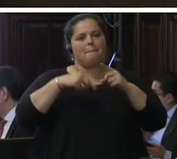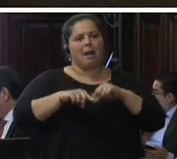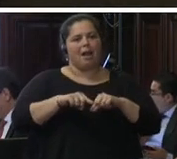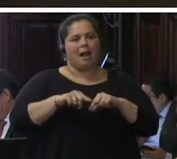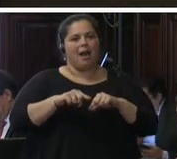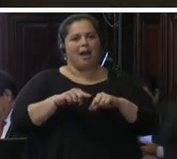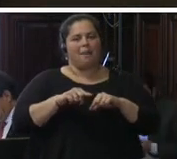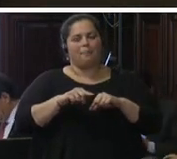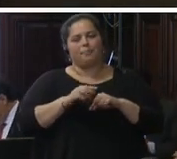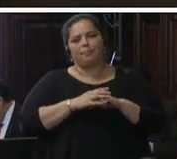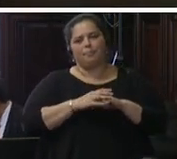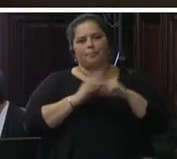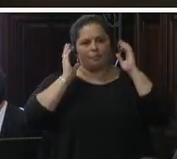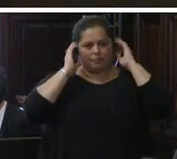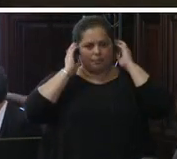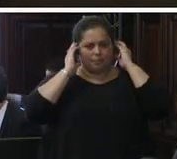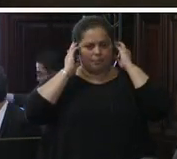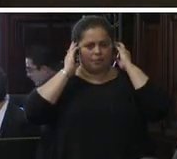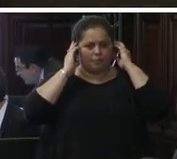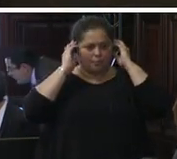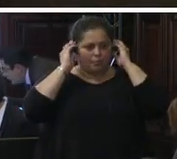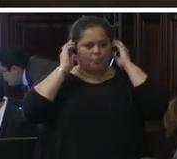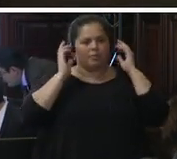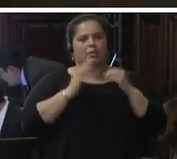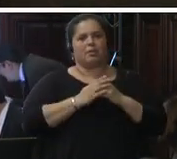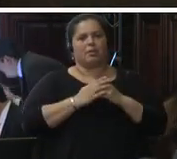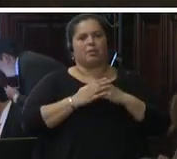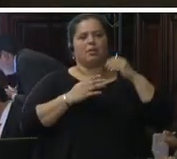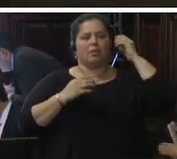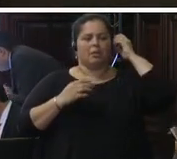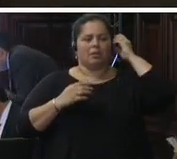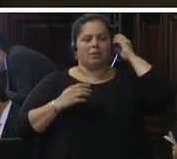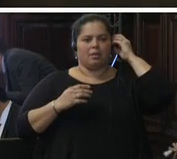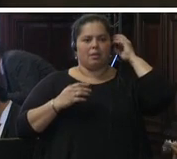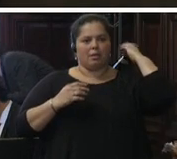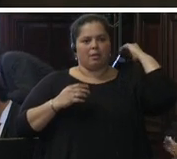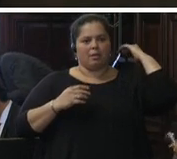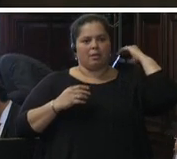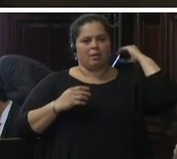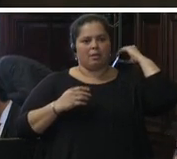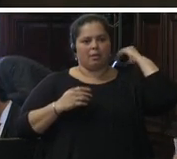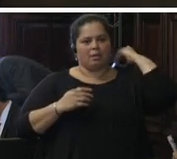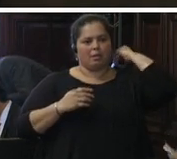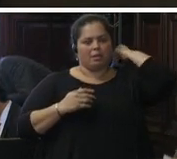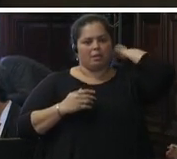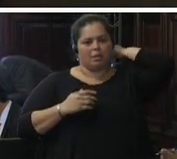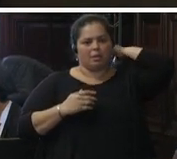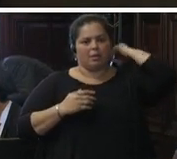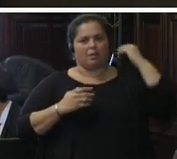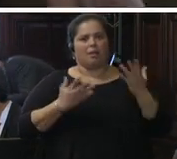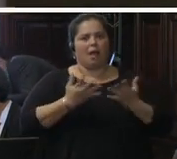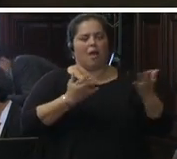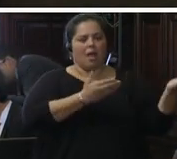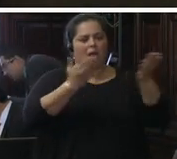you very much I now invite the country rapporteur commissioner Esmeralda my sister